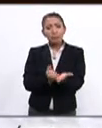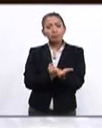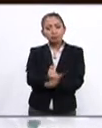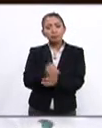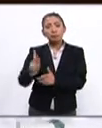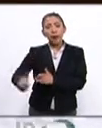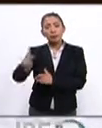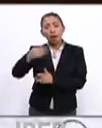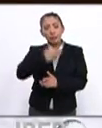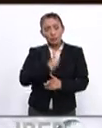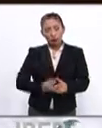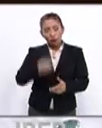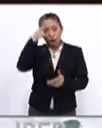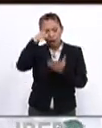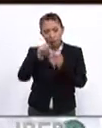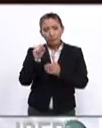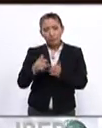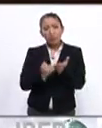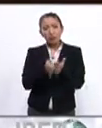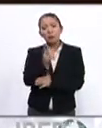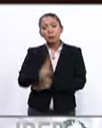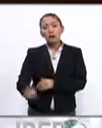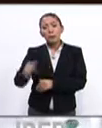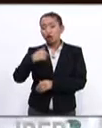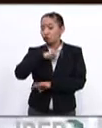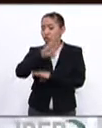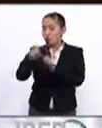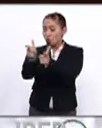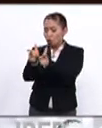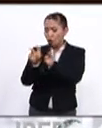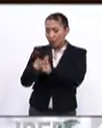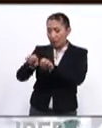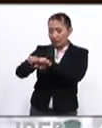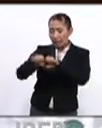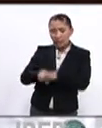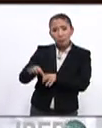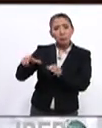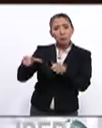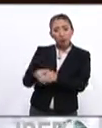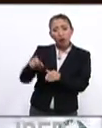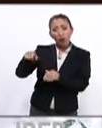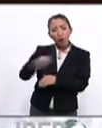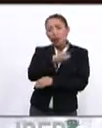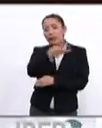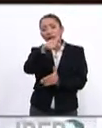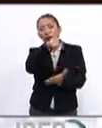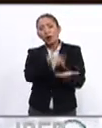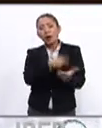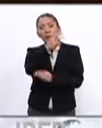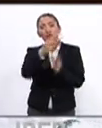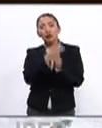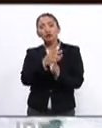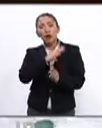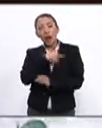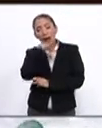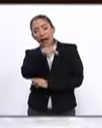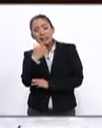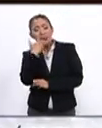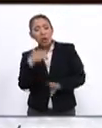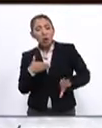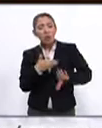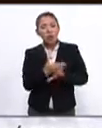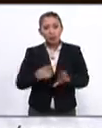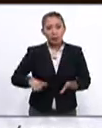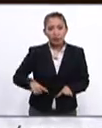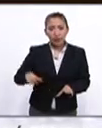como presidente que cree en la democracia, con toda mi delegación y todo el equipo, en cualquier parte del mundo donde haya un intento de